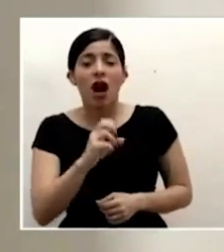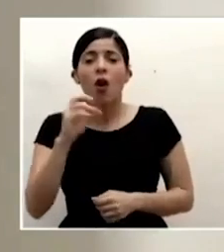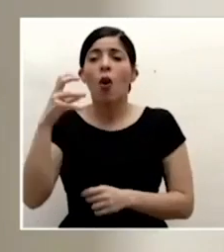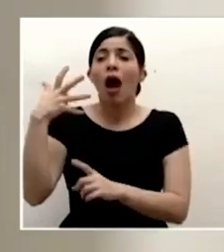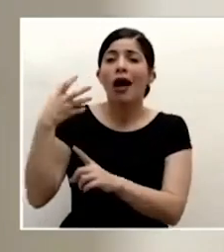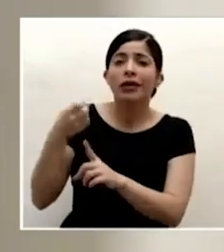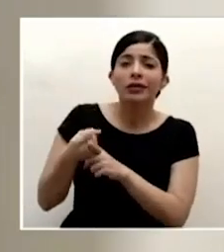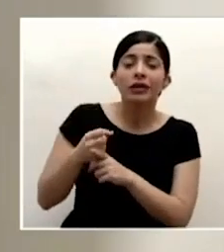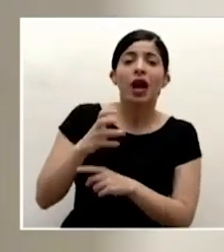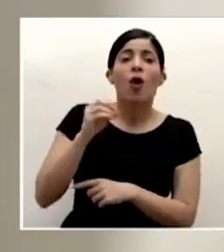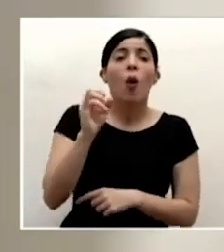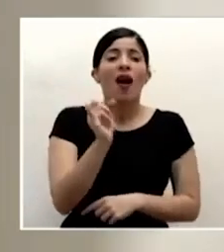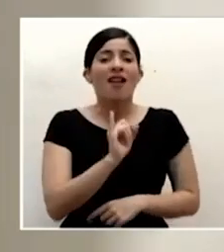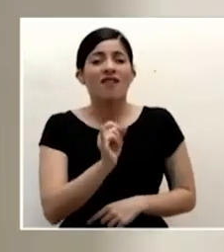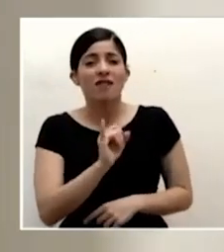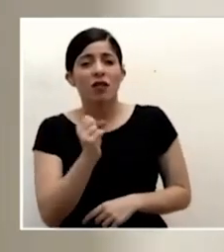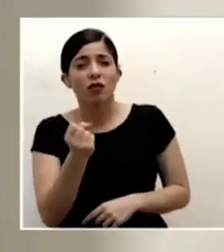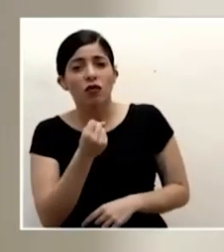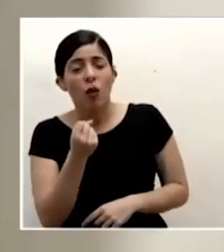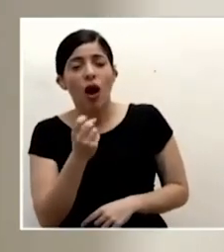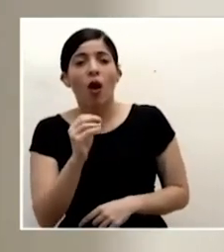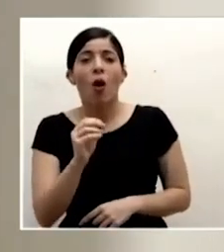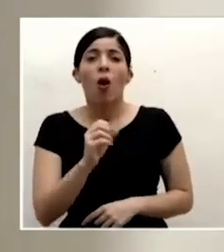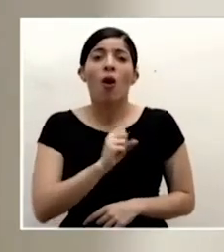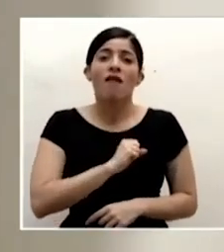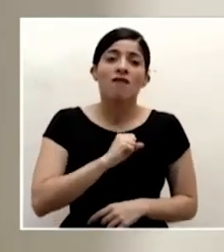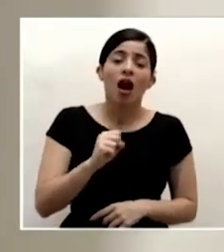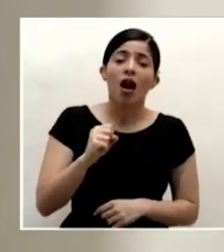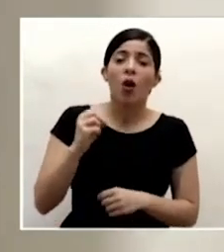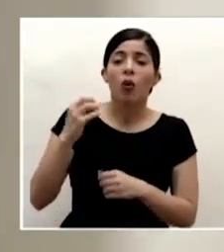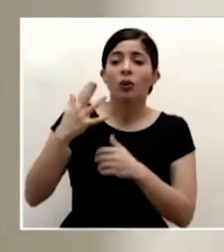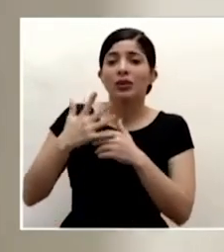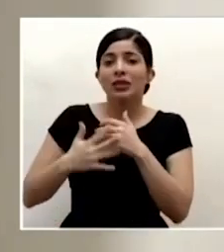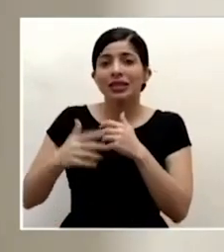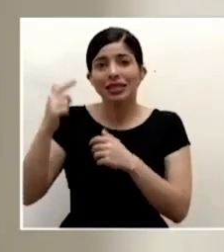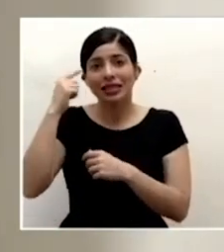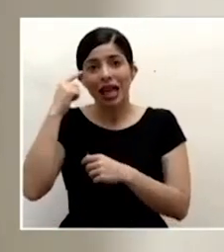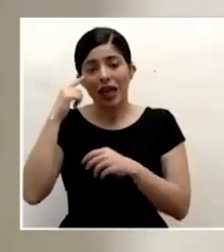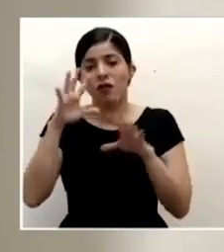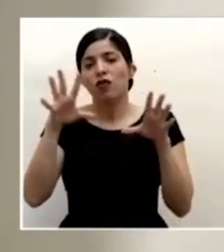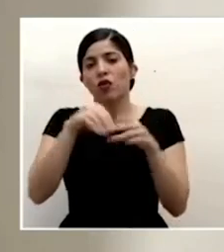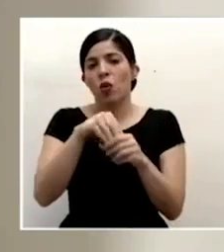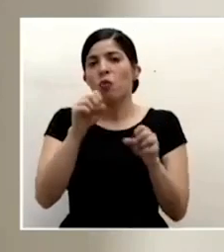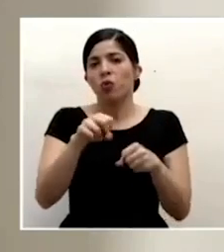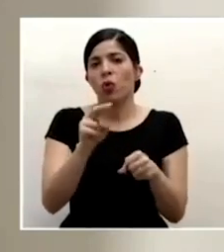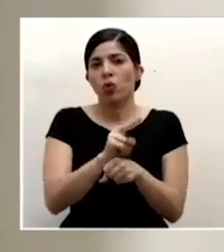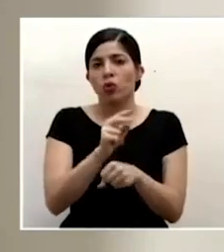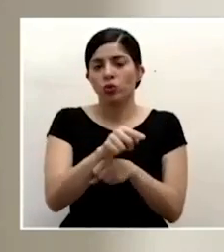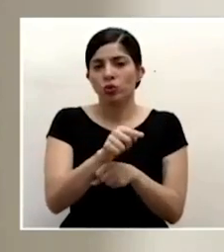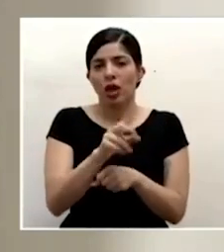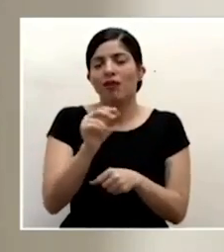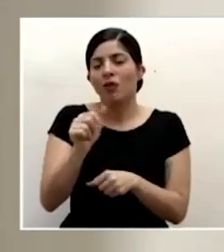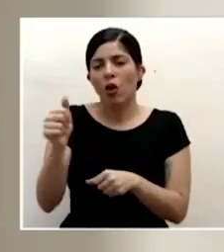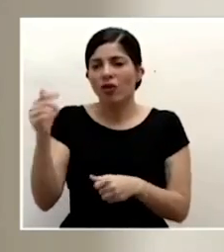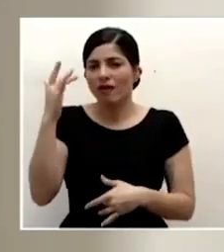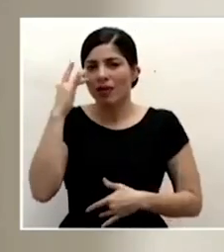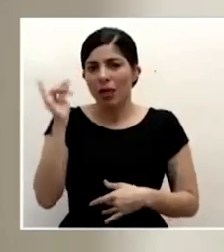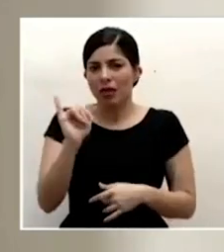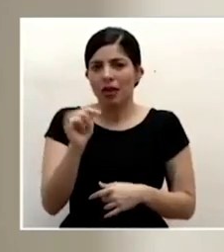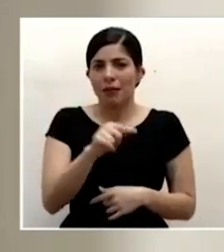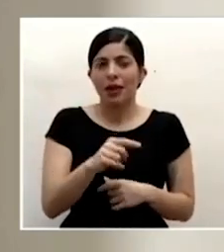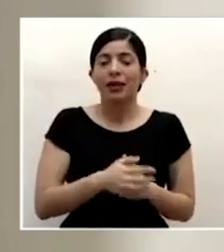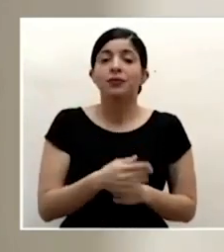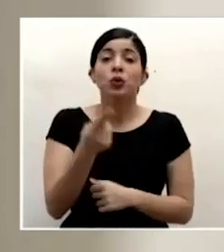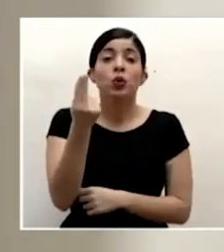severas y infartes o sangrados en el cerebro entre otras enfermedades el costo de